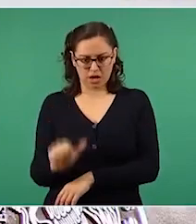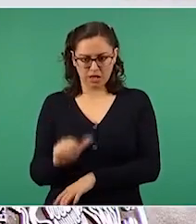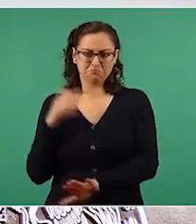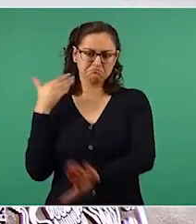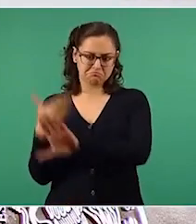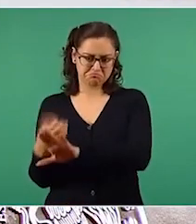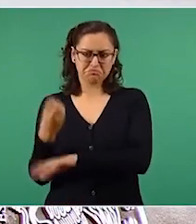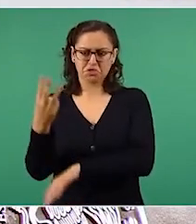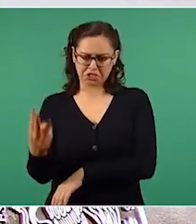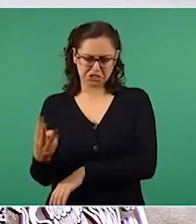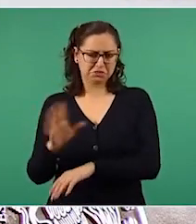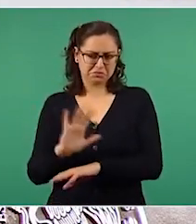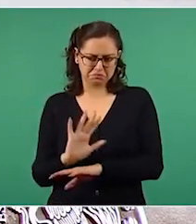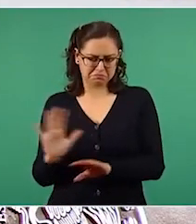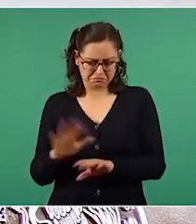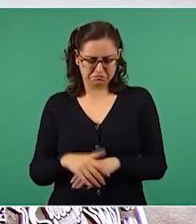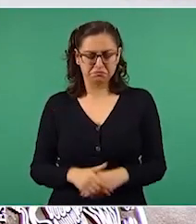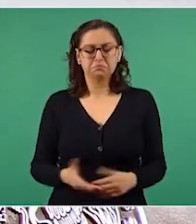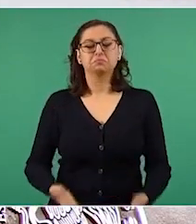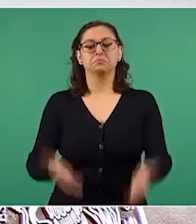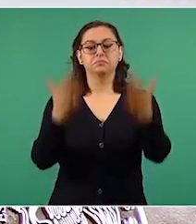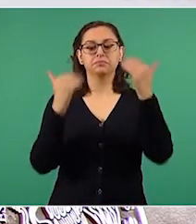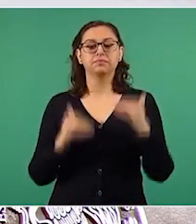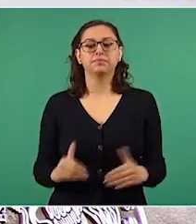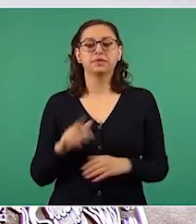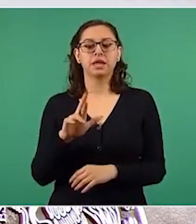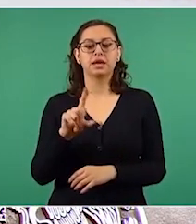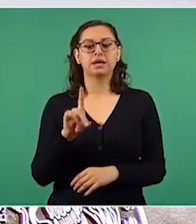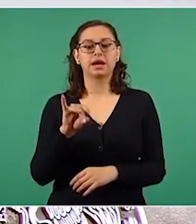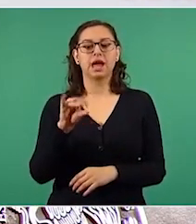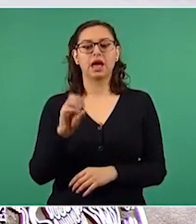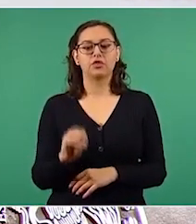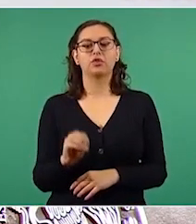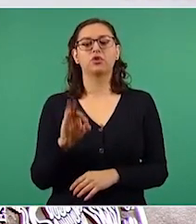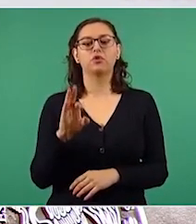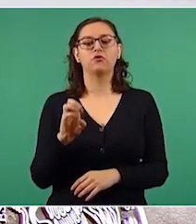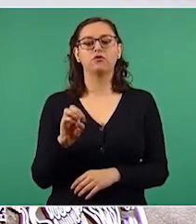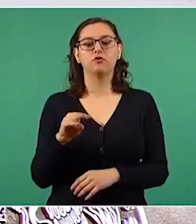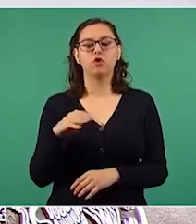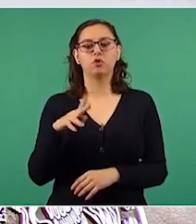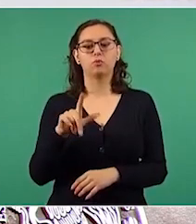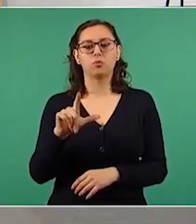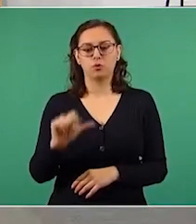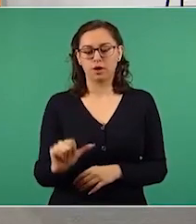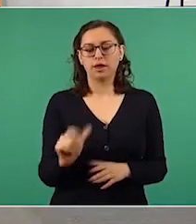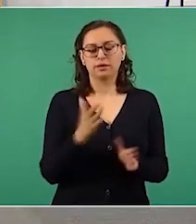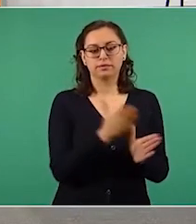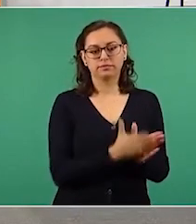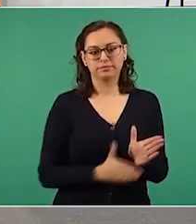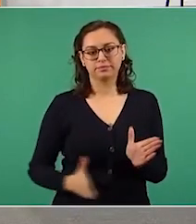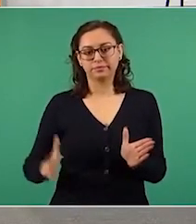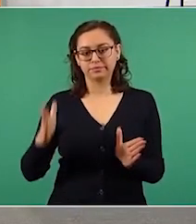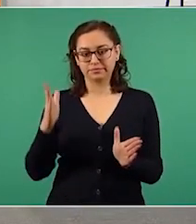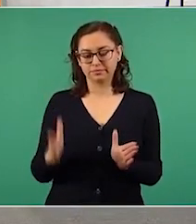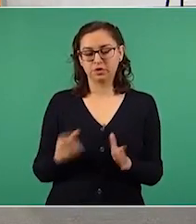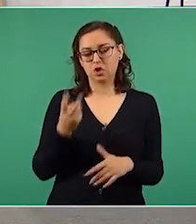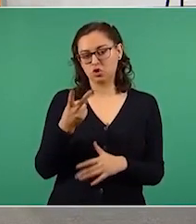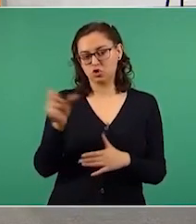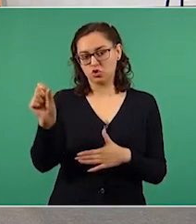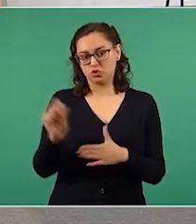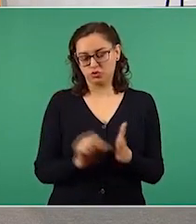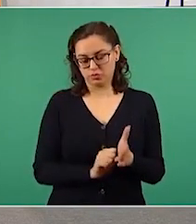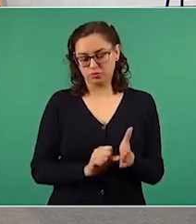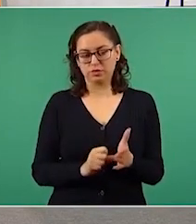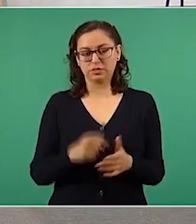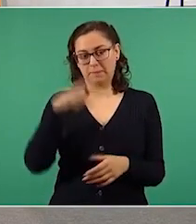positivas. Por último, Radio Fórmula, en su cobertura de dos meses, durante la jornada electoral de este año,